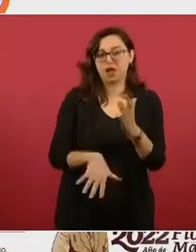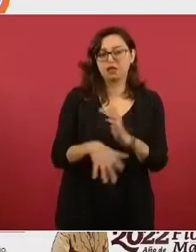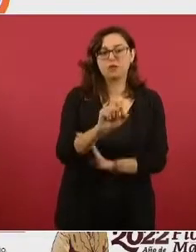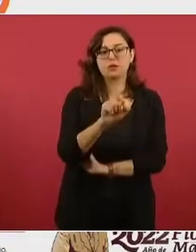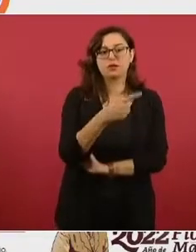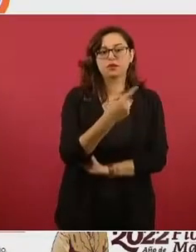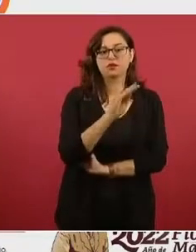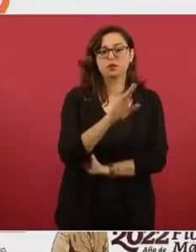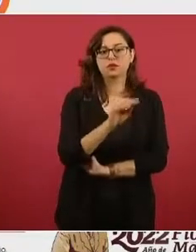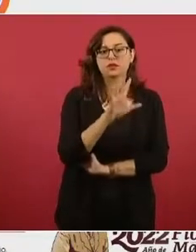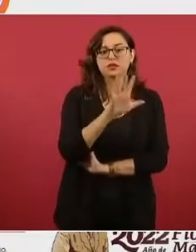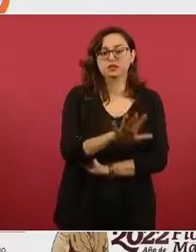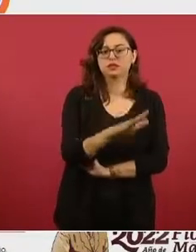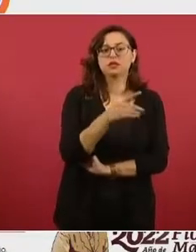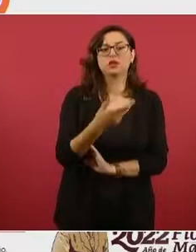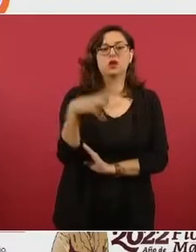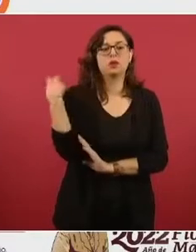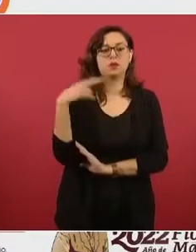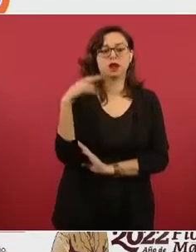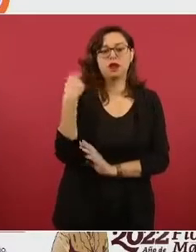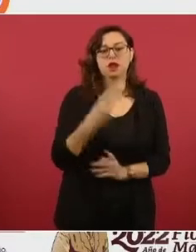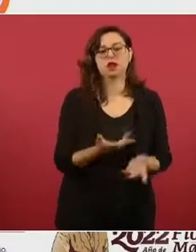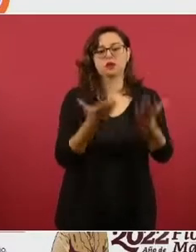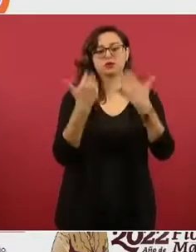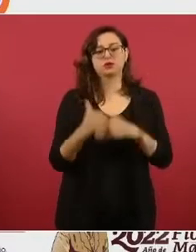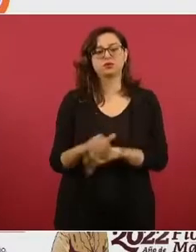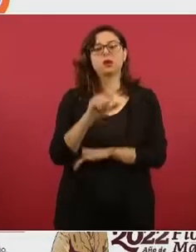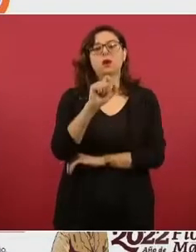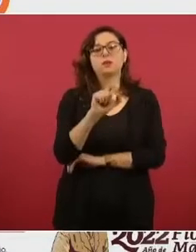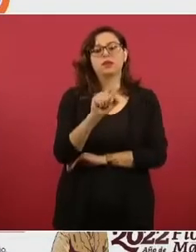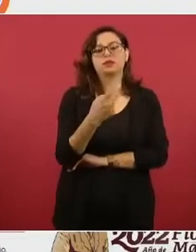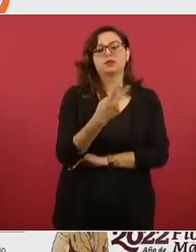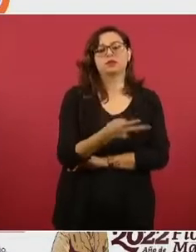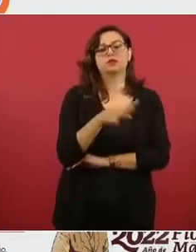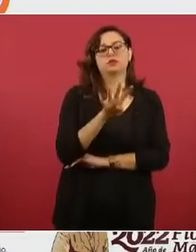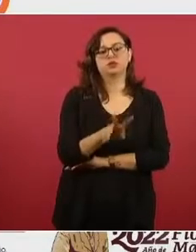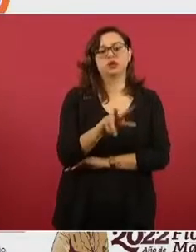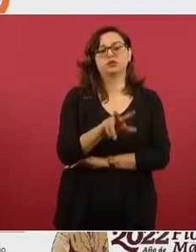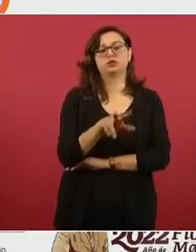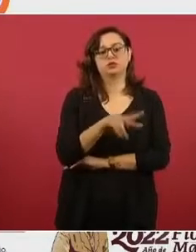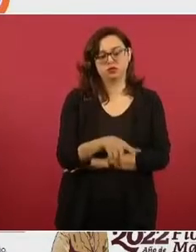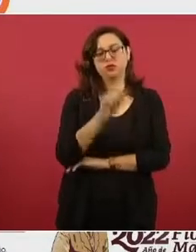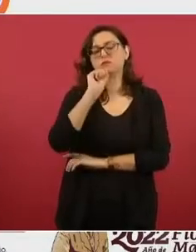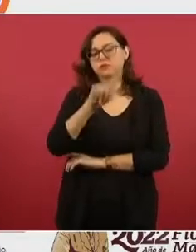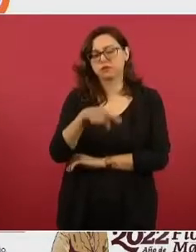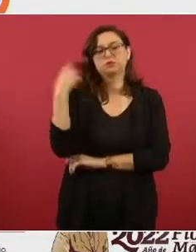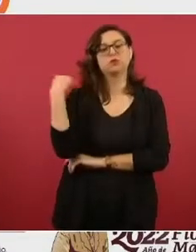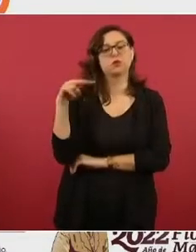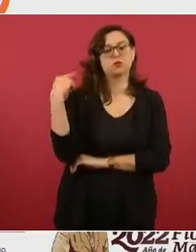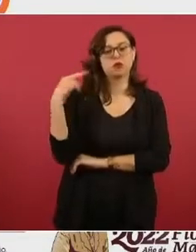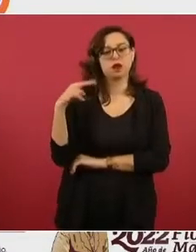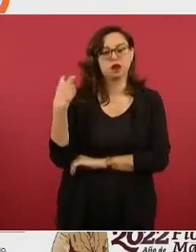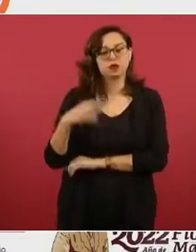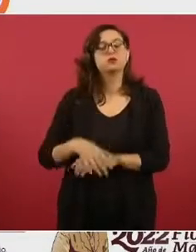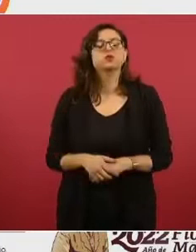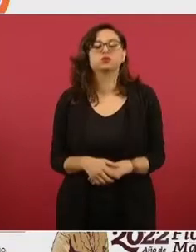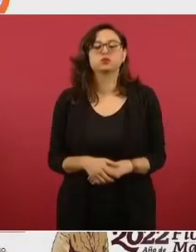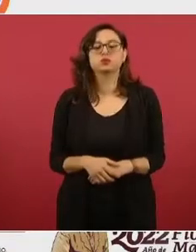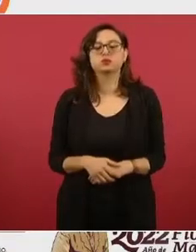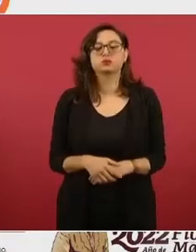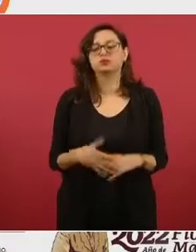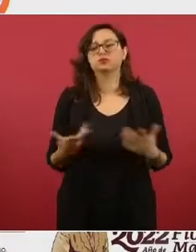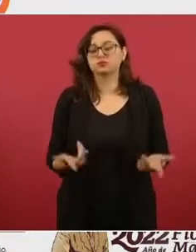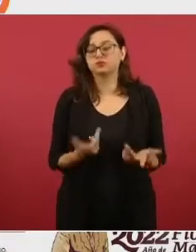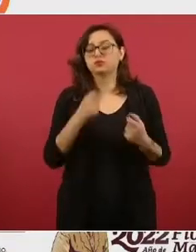21.95 BP en Veracruz, Veracruz y 22.18 de franquicia Pemex en Veracruz, Veracruz. También